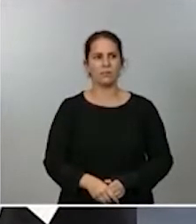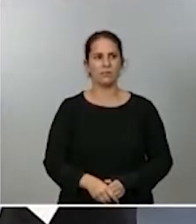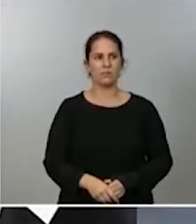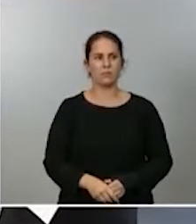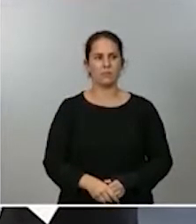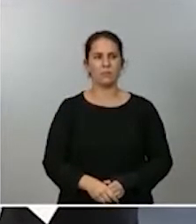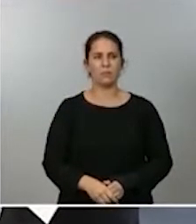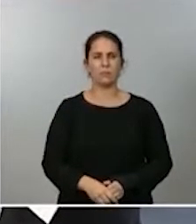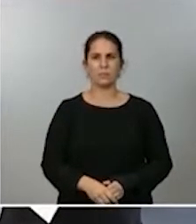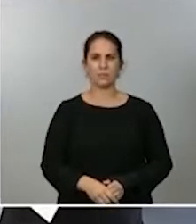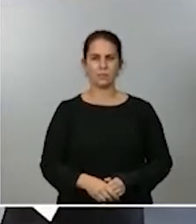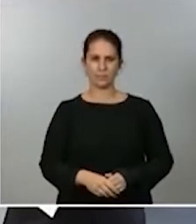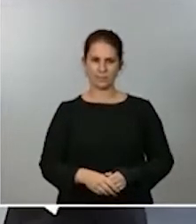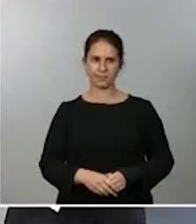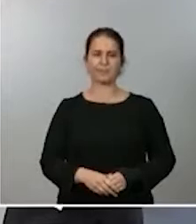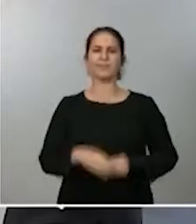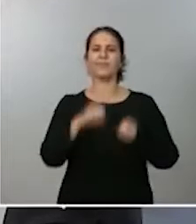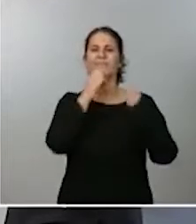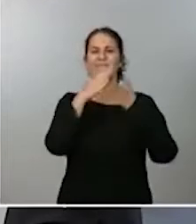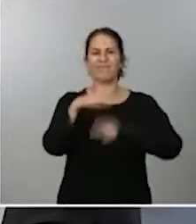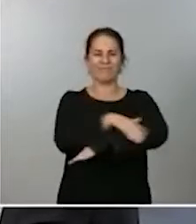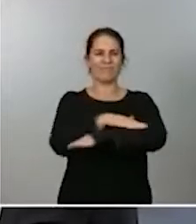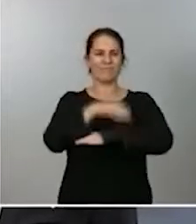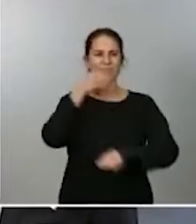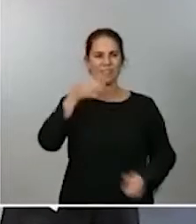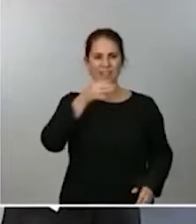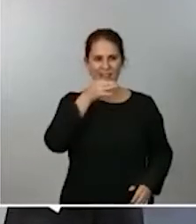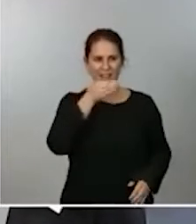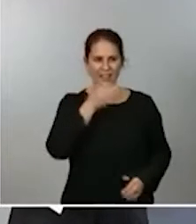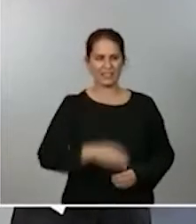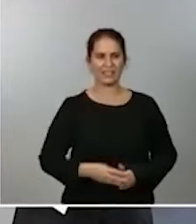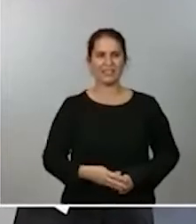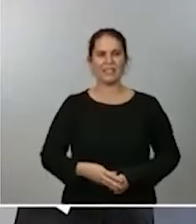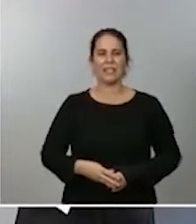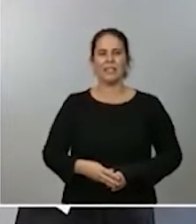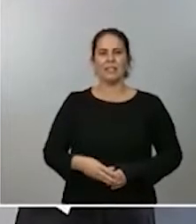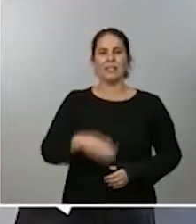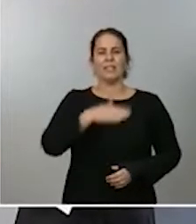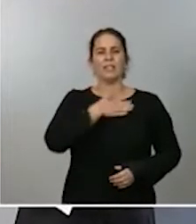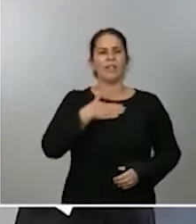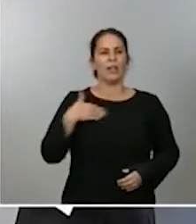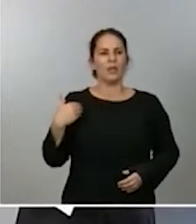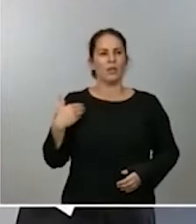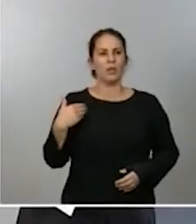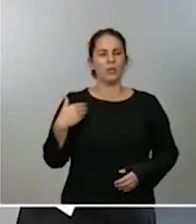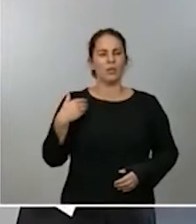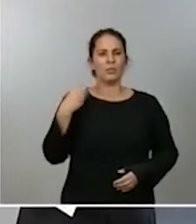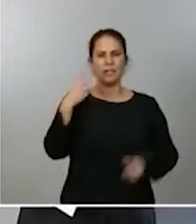Hola, tal, ministros? Buenas tardes. quería hacerles tres preguntas.